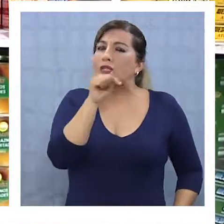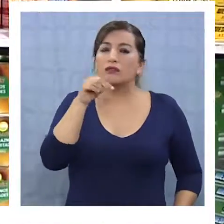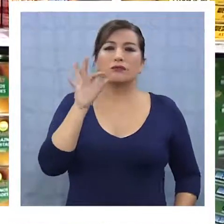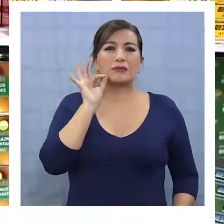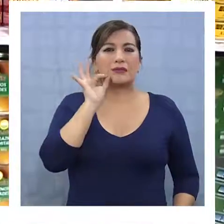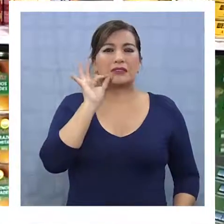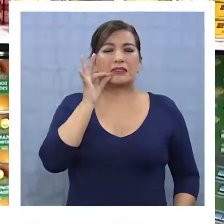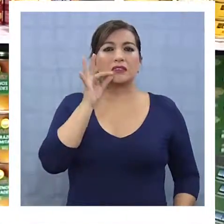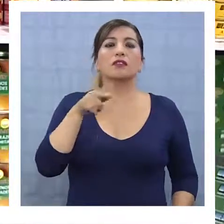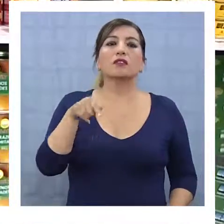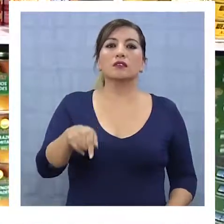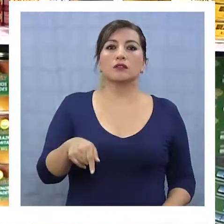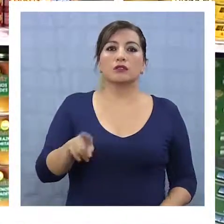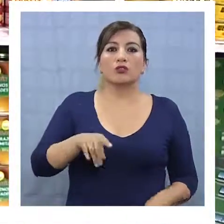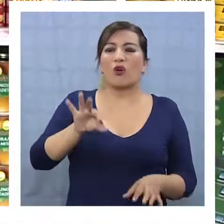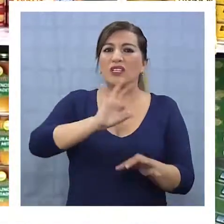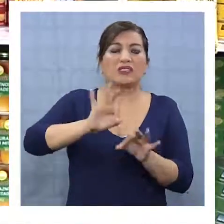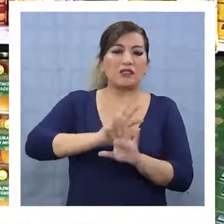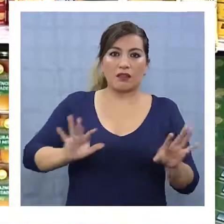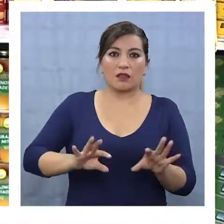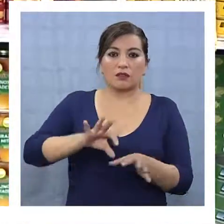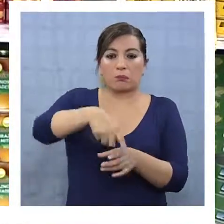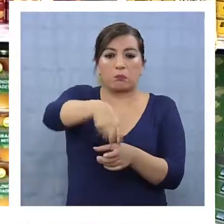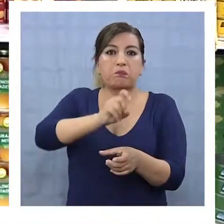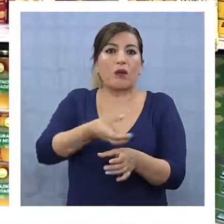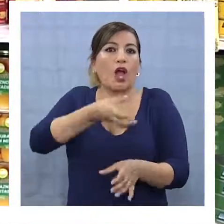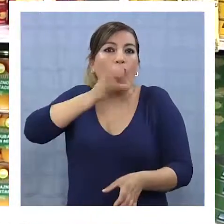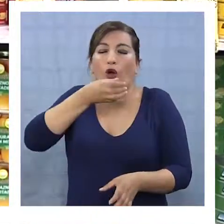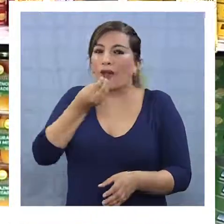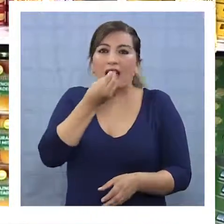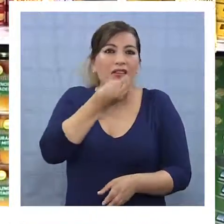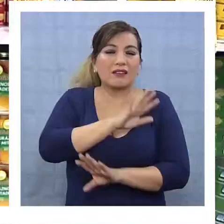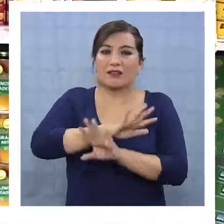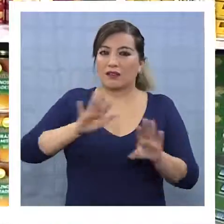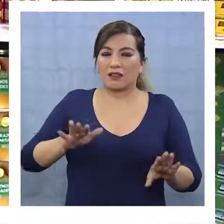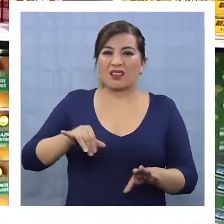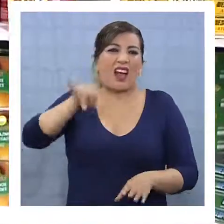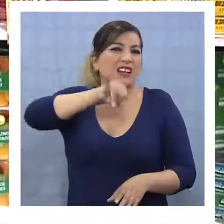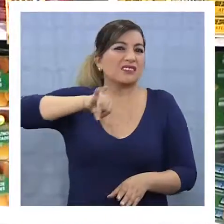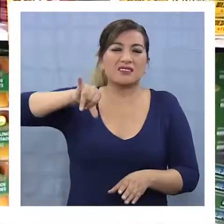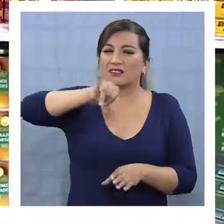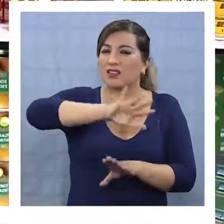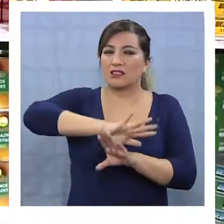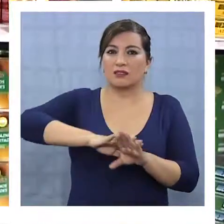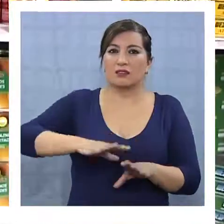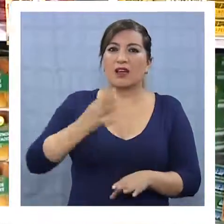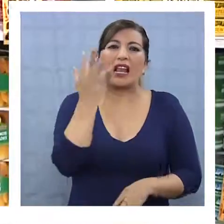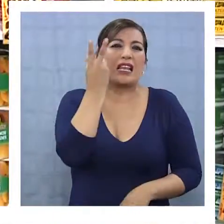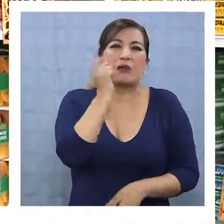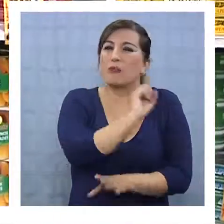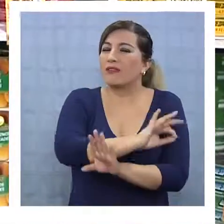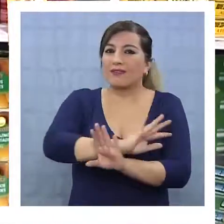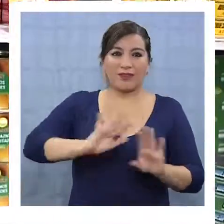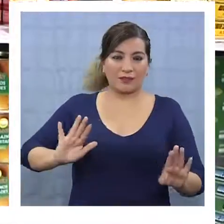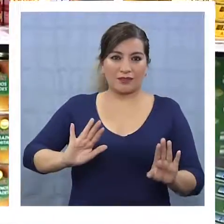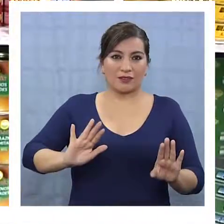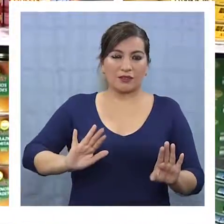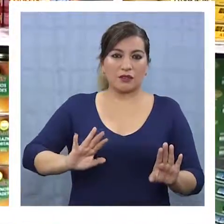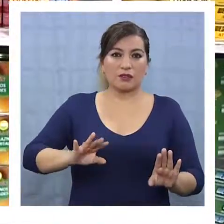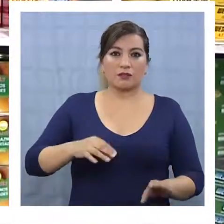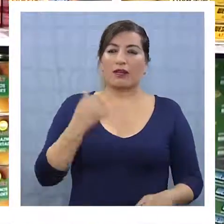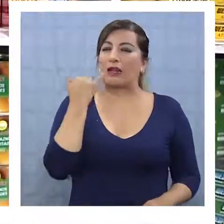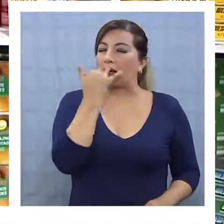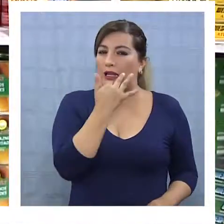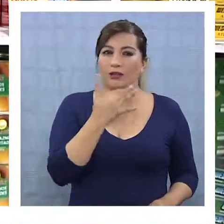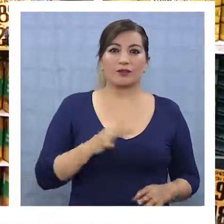rico. No es necesario que tú le eches nada, digamos, tú llegas y abres y te lo comes. No es necesario que le eches aceite o limón, cosas así.